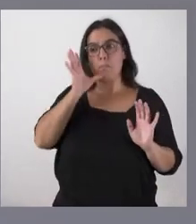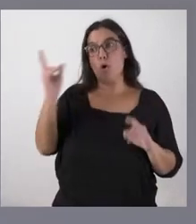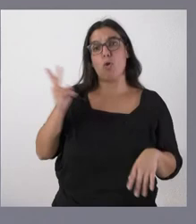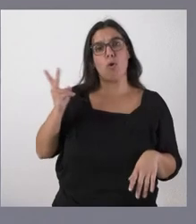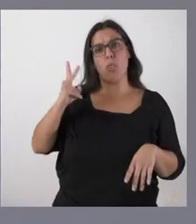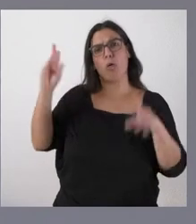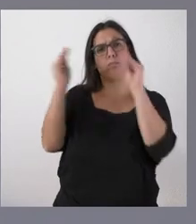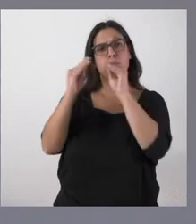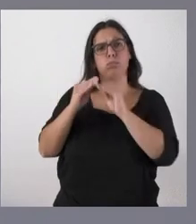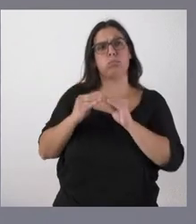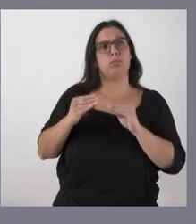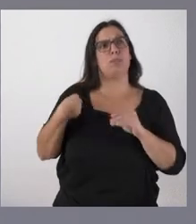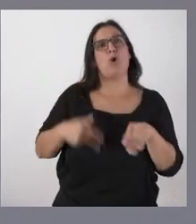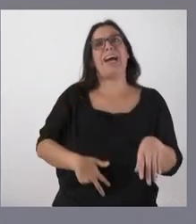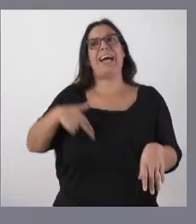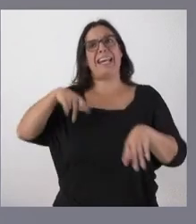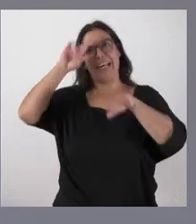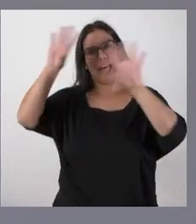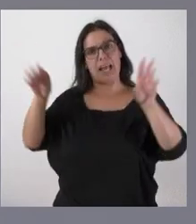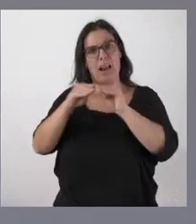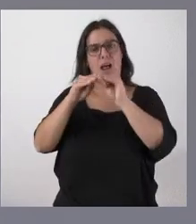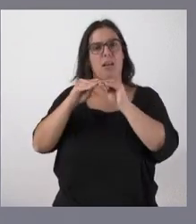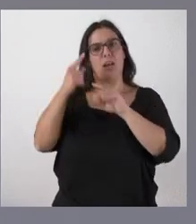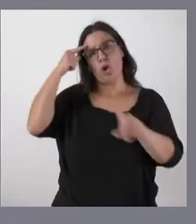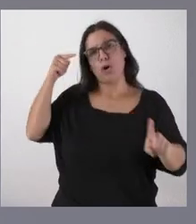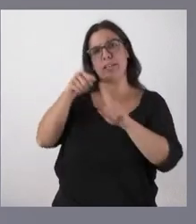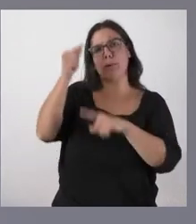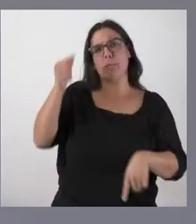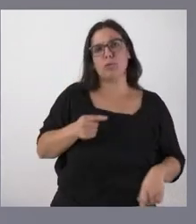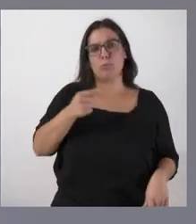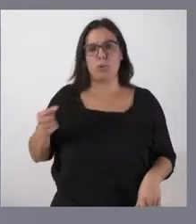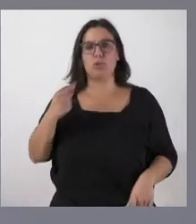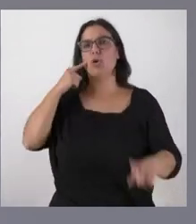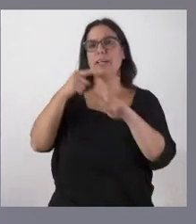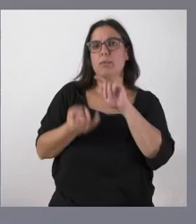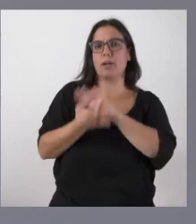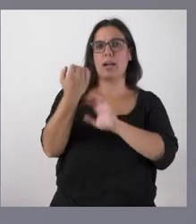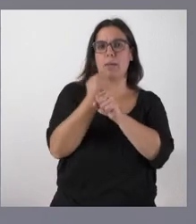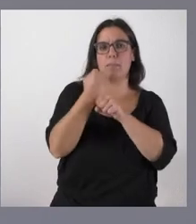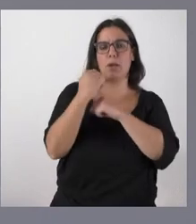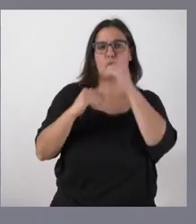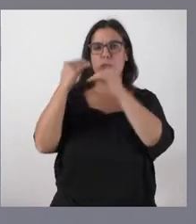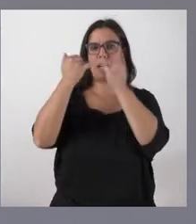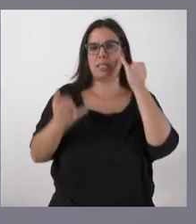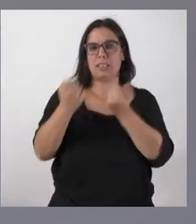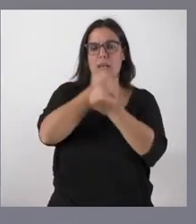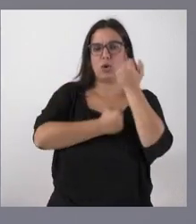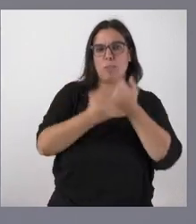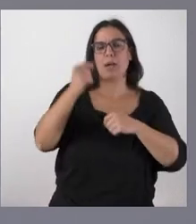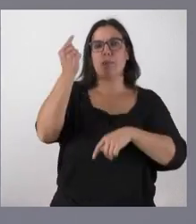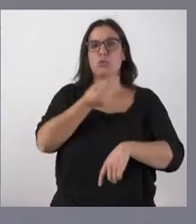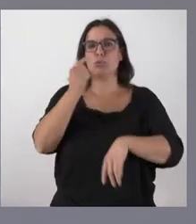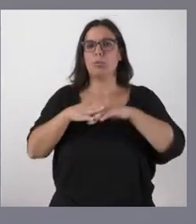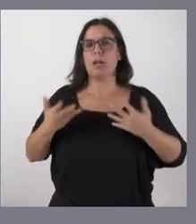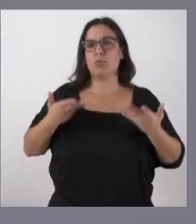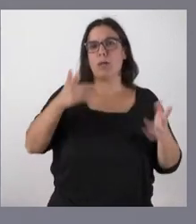en la línea general de actuación y en el objetivo de este presupuesto que tiene que ser un presupuesto para crear empleo para salir de la crisis económica un presupuesto para ayudar a las